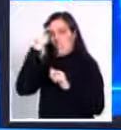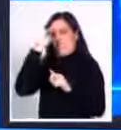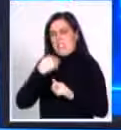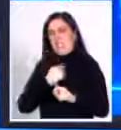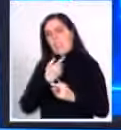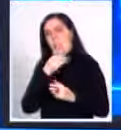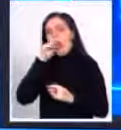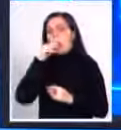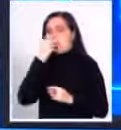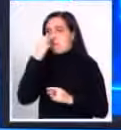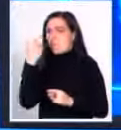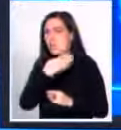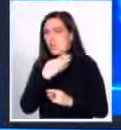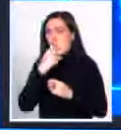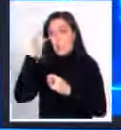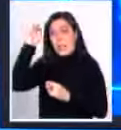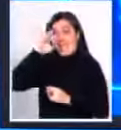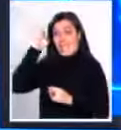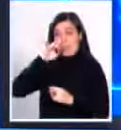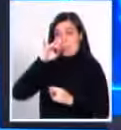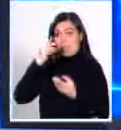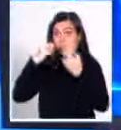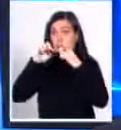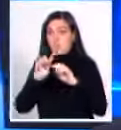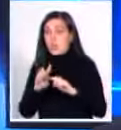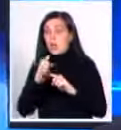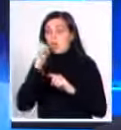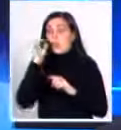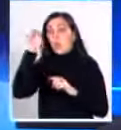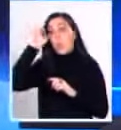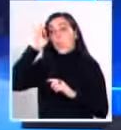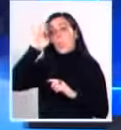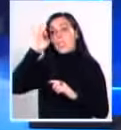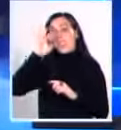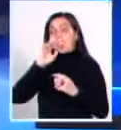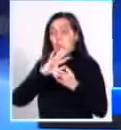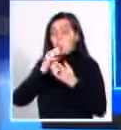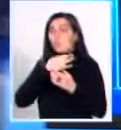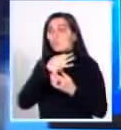eso, pasé a hablar un inglés con un ligero acento, qué sé yo, persa.